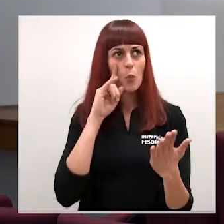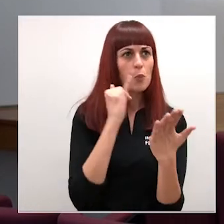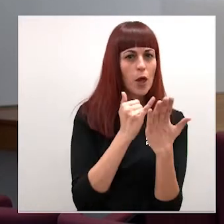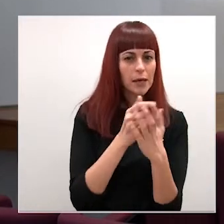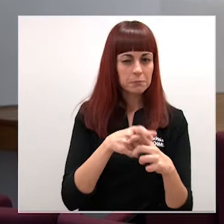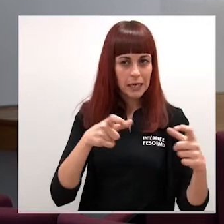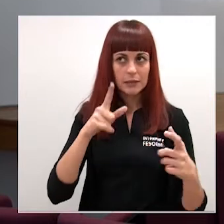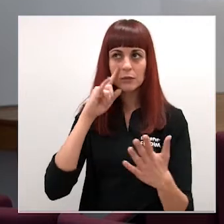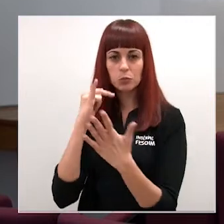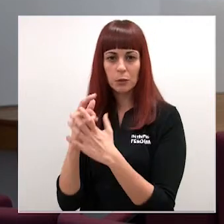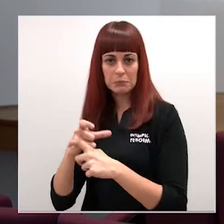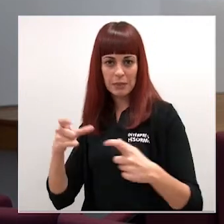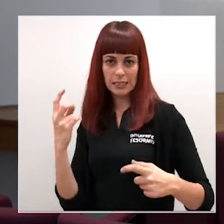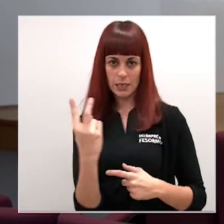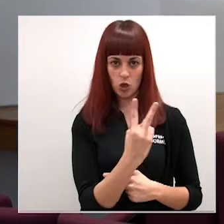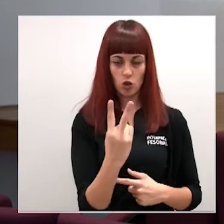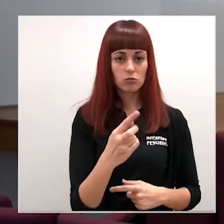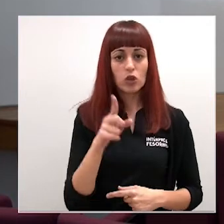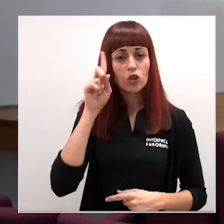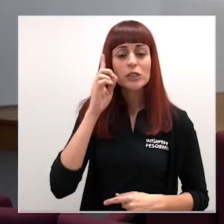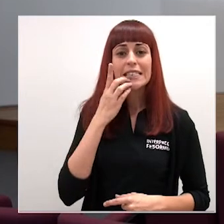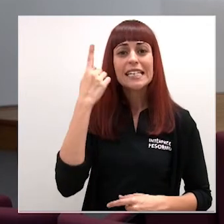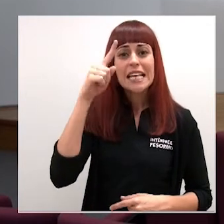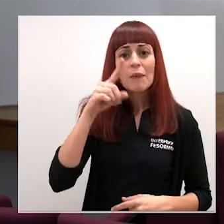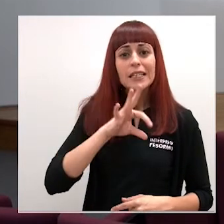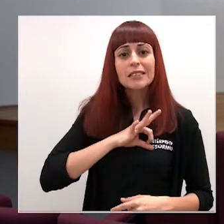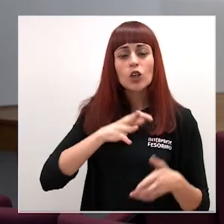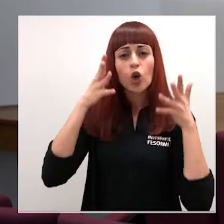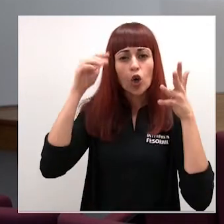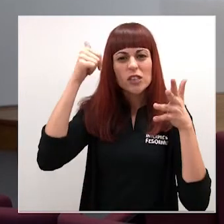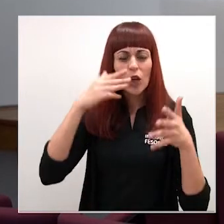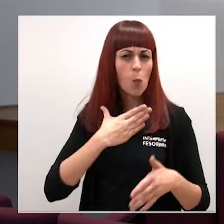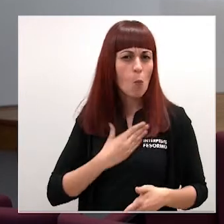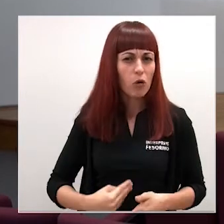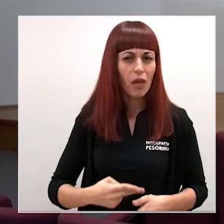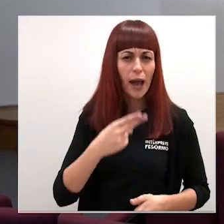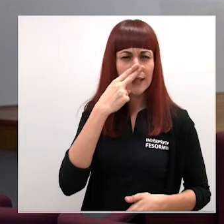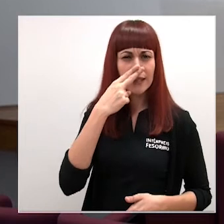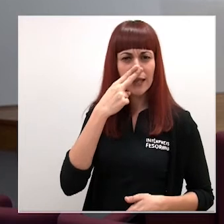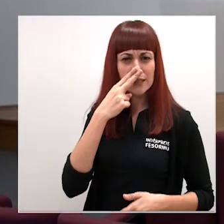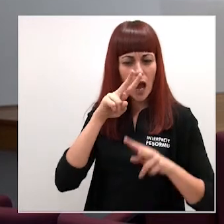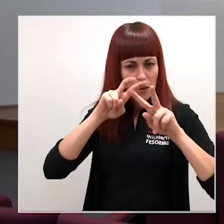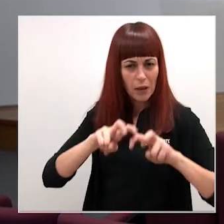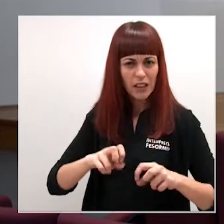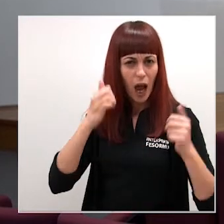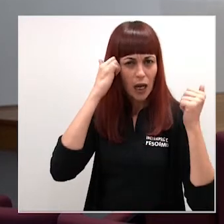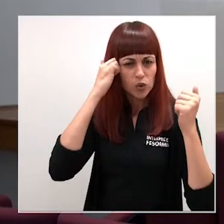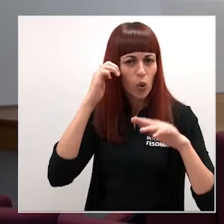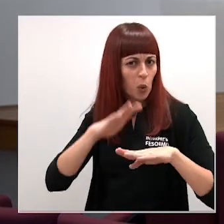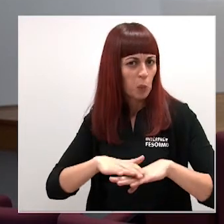más amplias no sé si sabe usted consejero por qué Murcia es especialmente interesante en este estudio